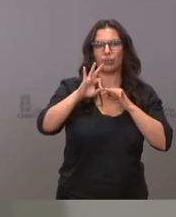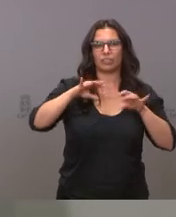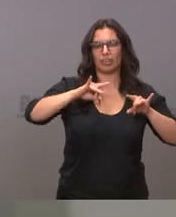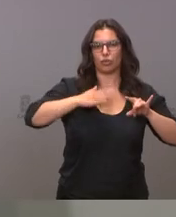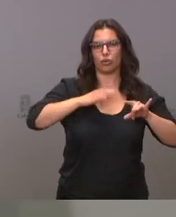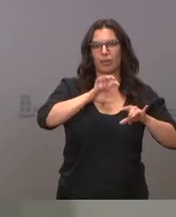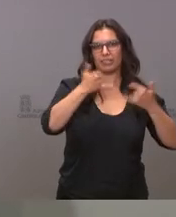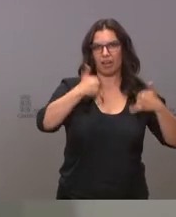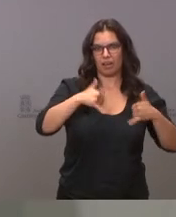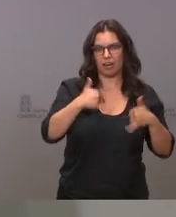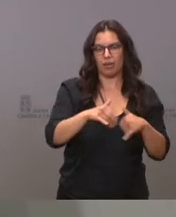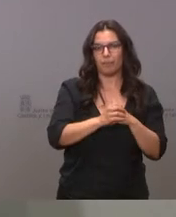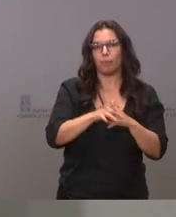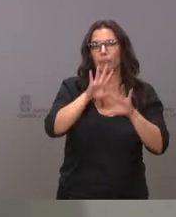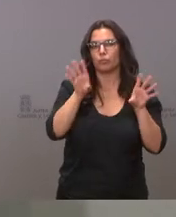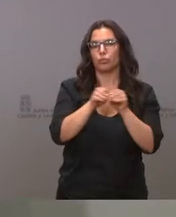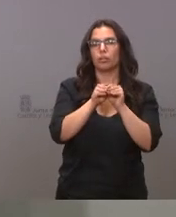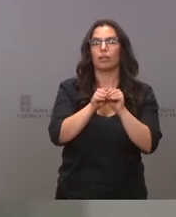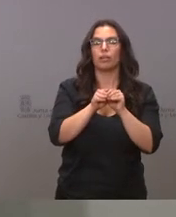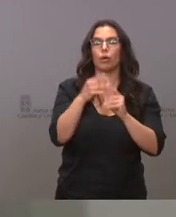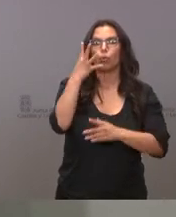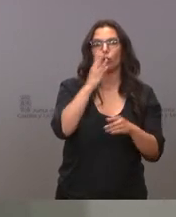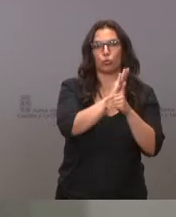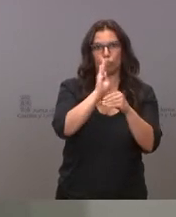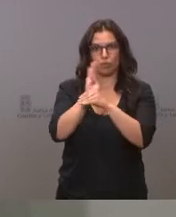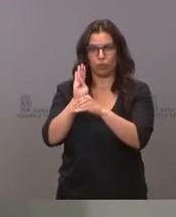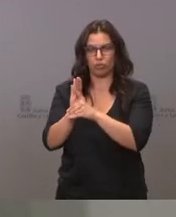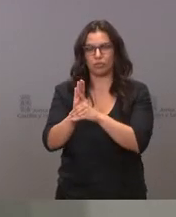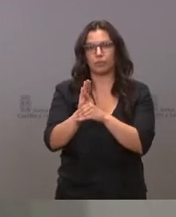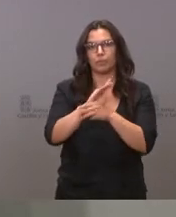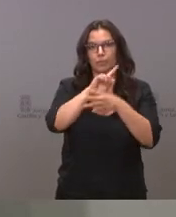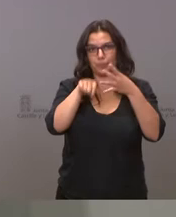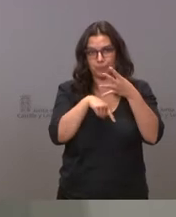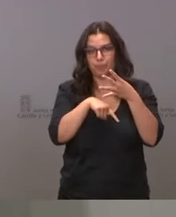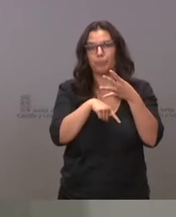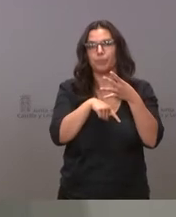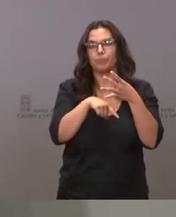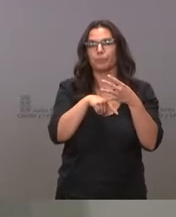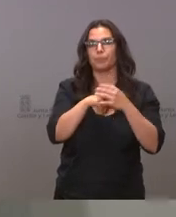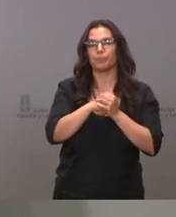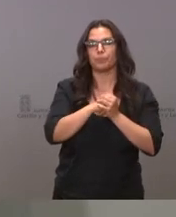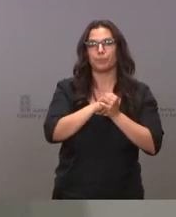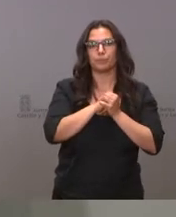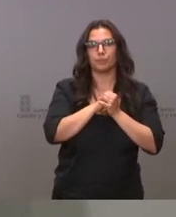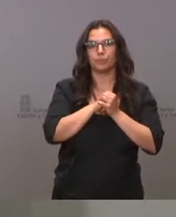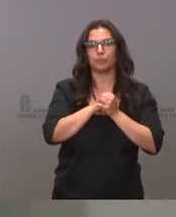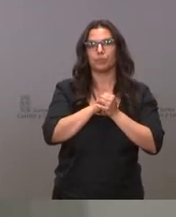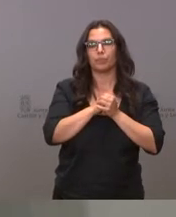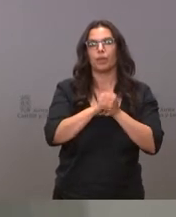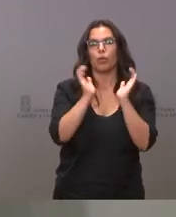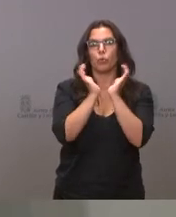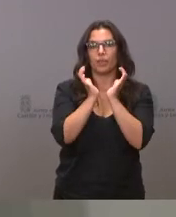Se trata de un total de cuatro subvenciones que se destinan a UNICEF,